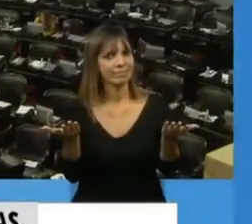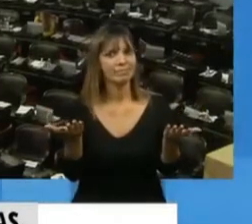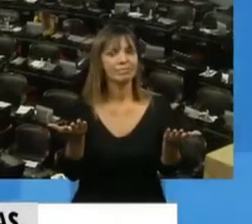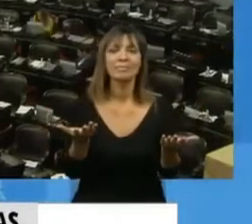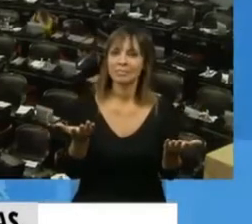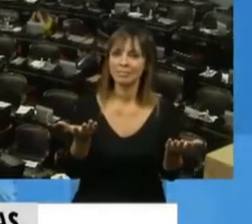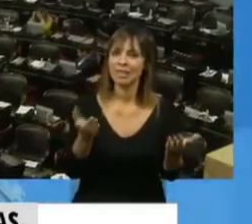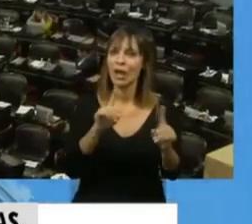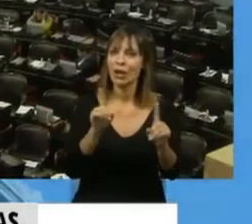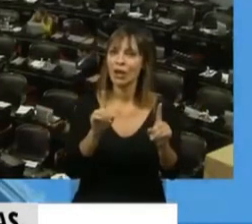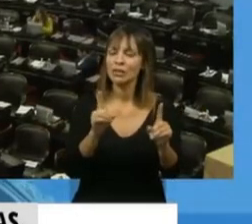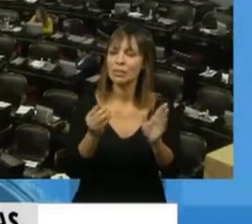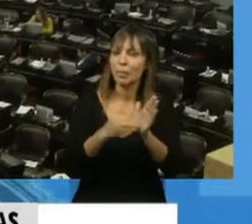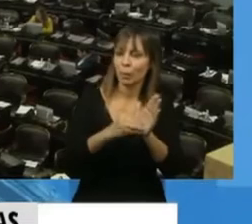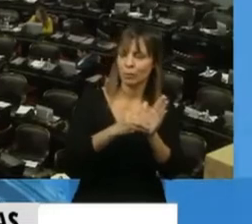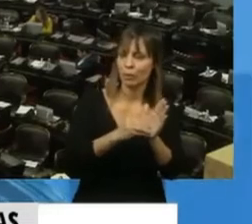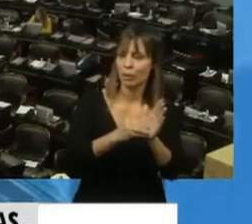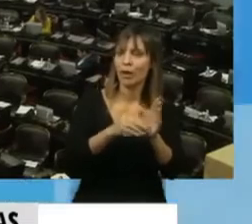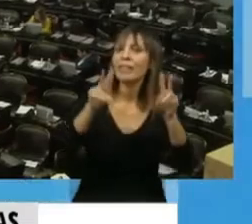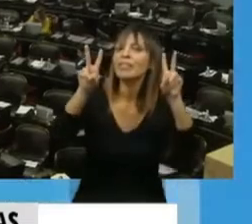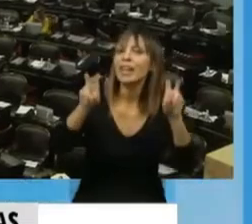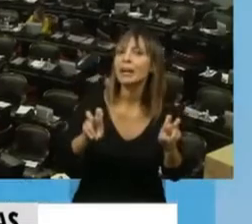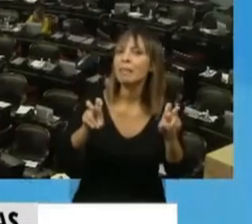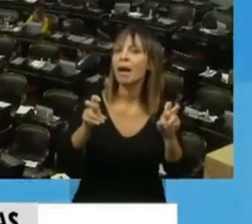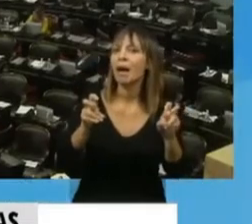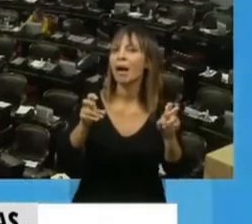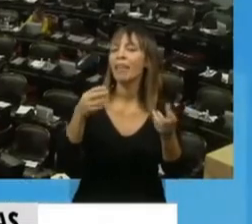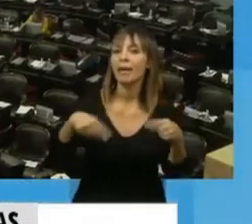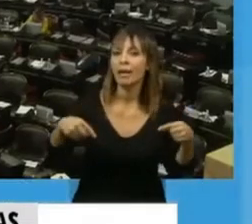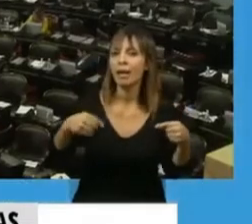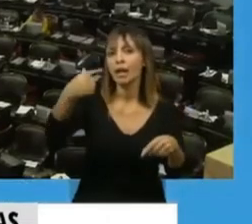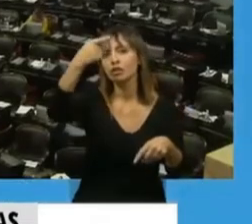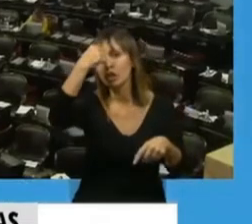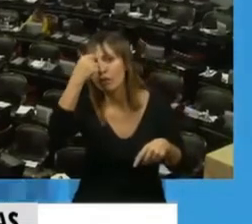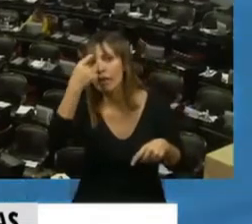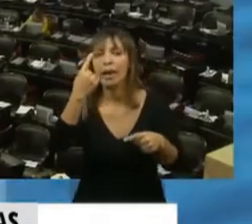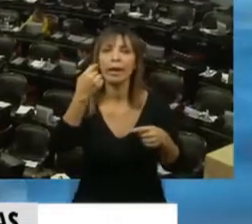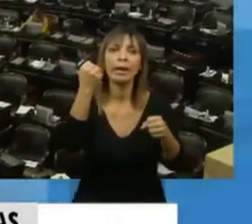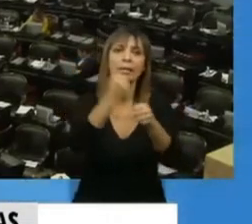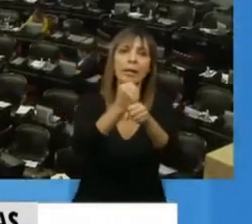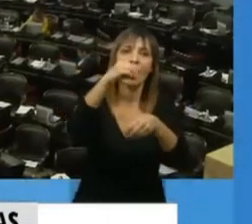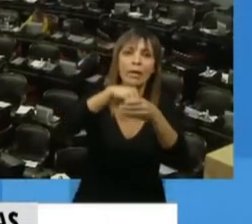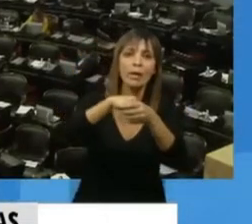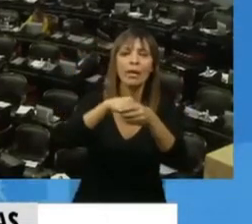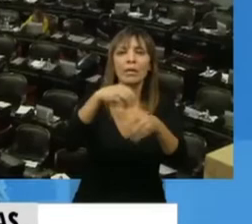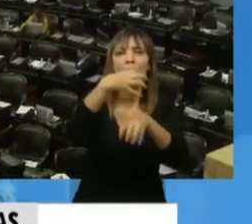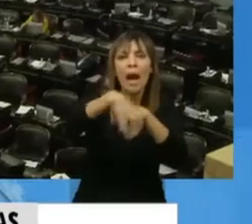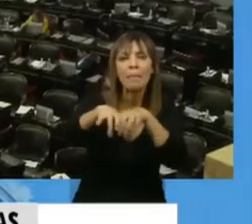no se ha colocado el tema de los choferes, los trabajadores en la industria de la alimentación